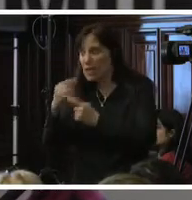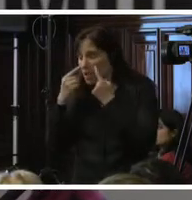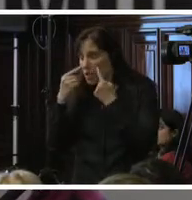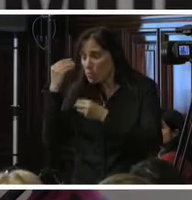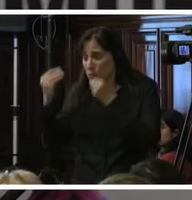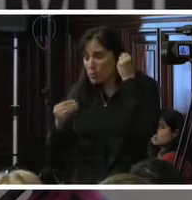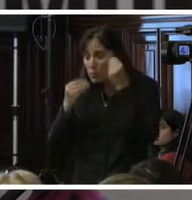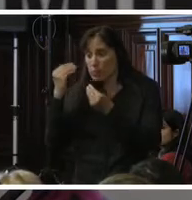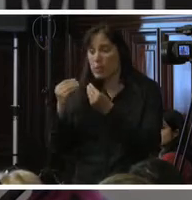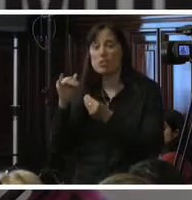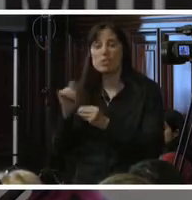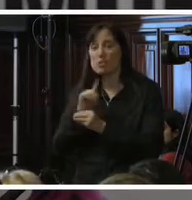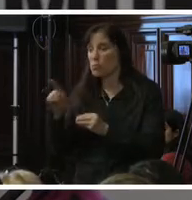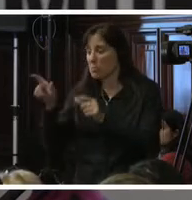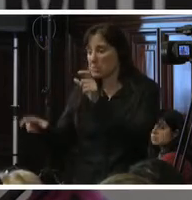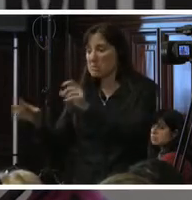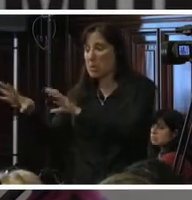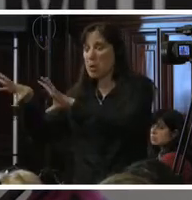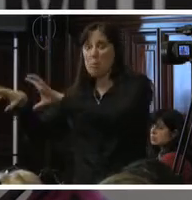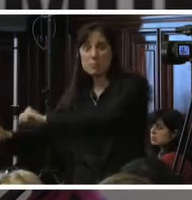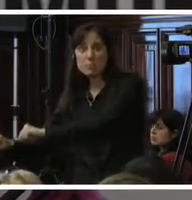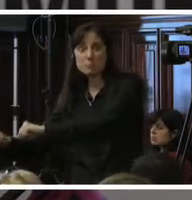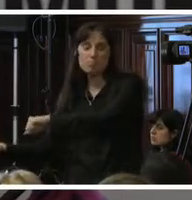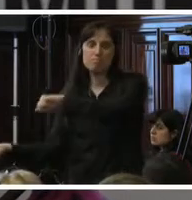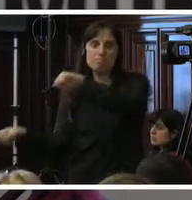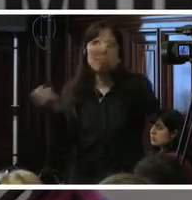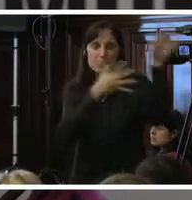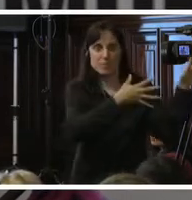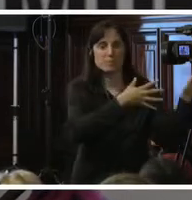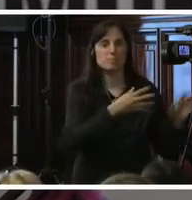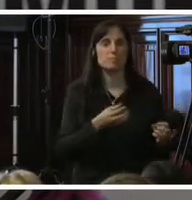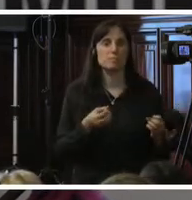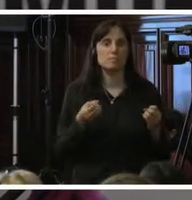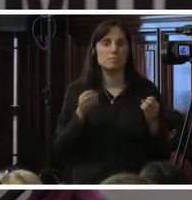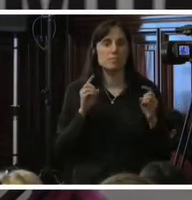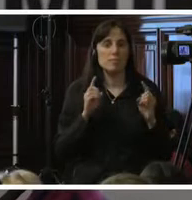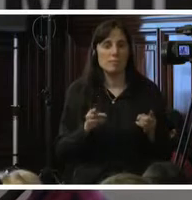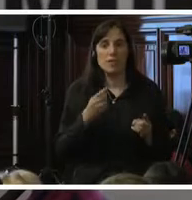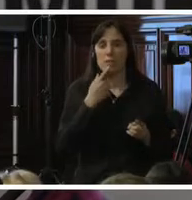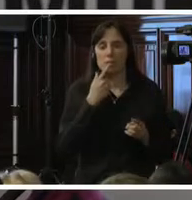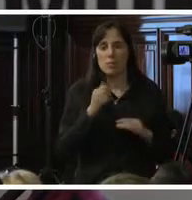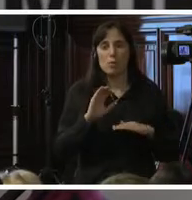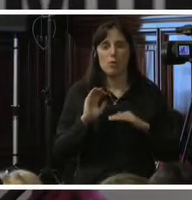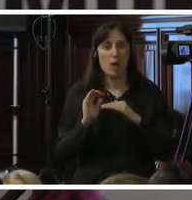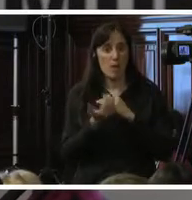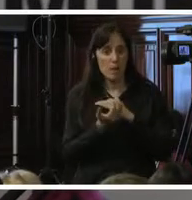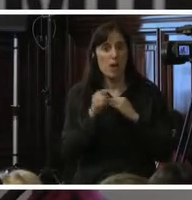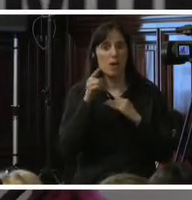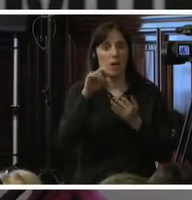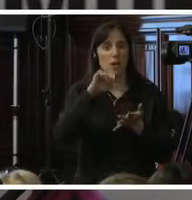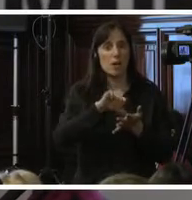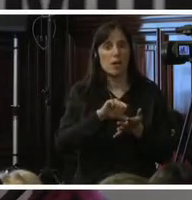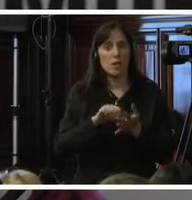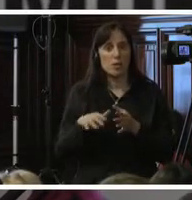menos víctimas potenciales de los traficantes. Y de hecho, en Jamaica el movimiento de las